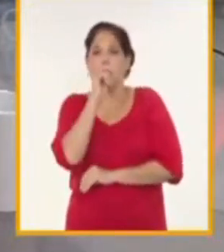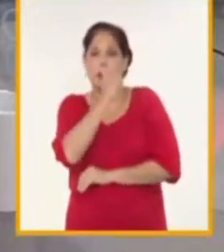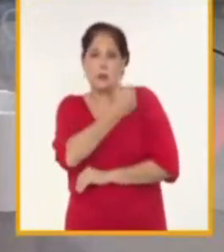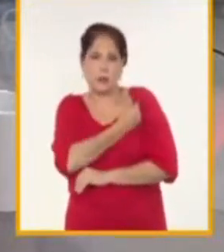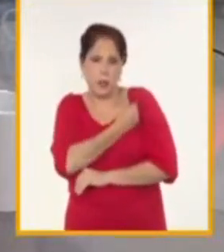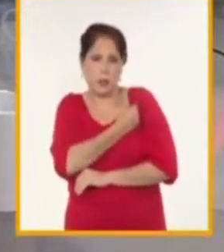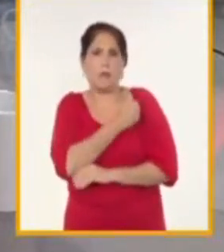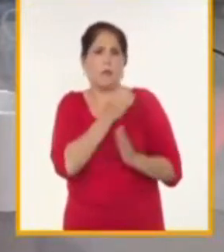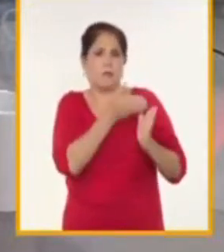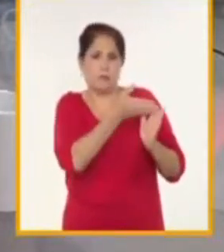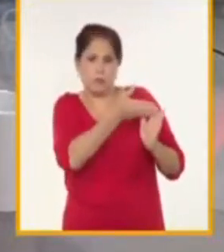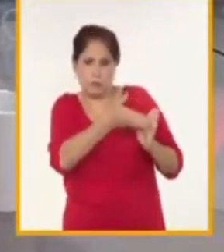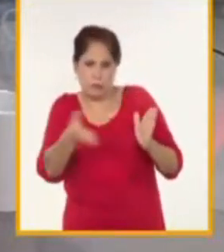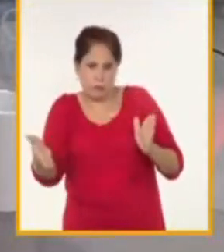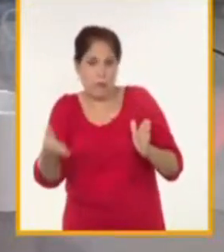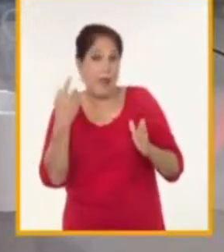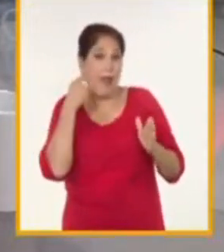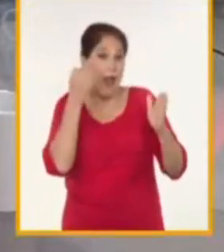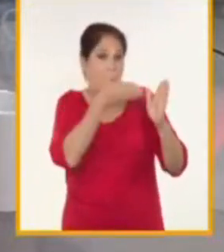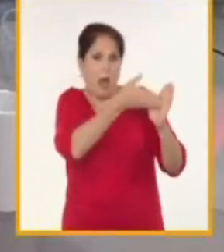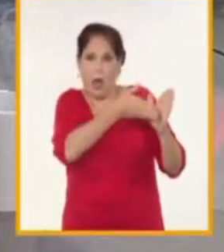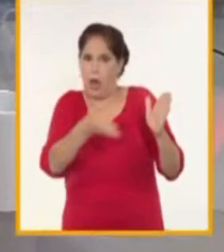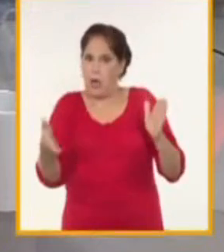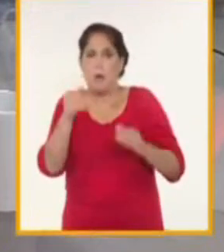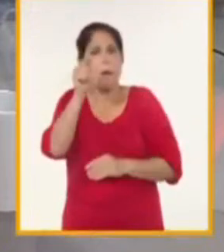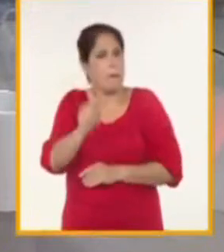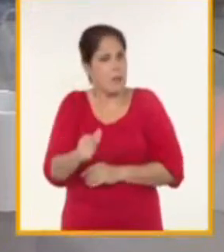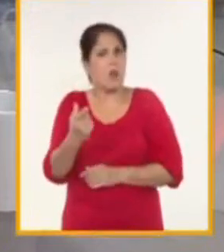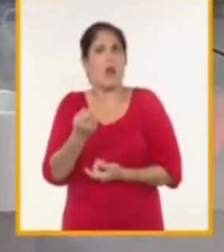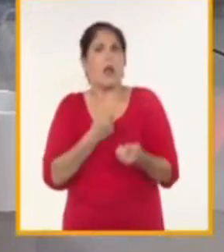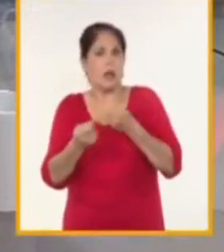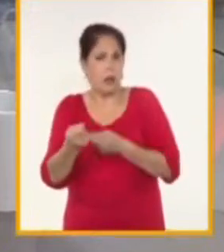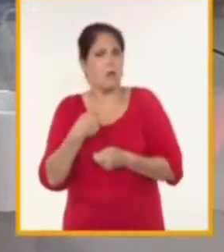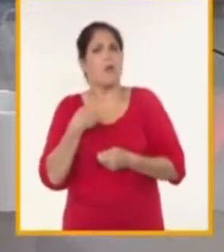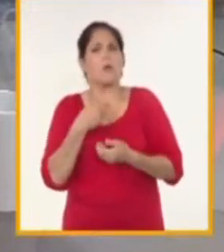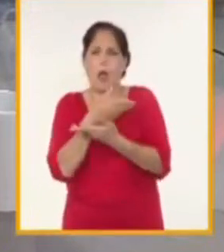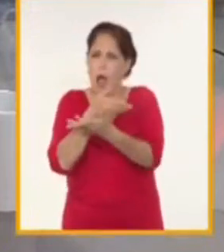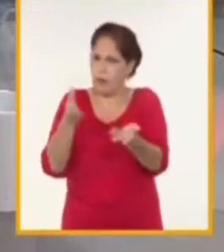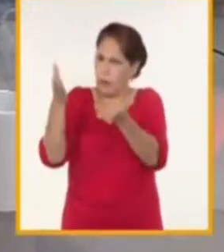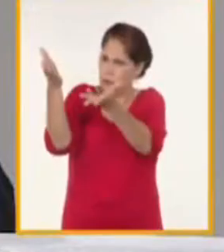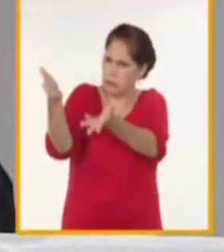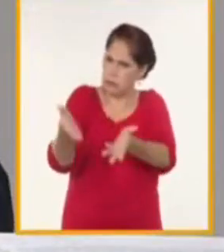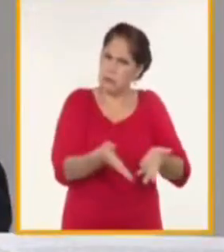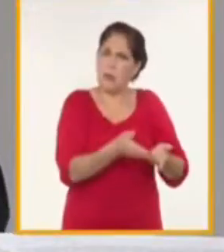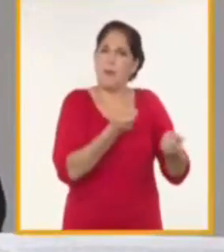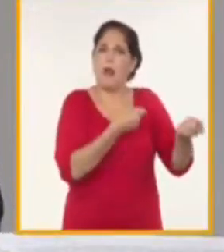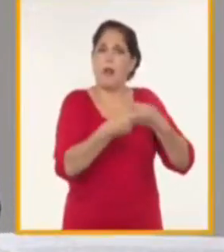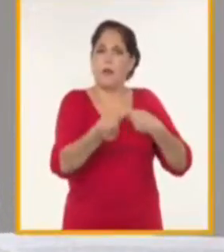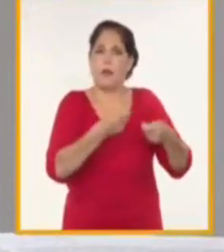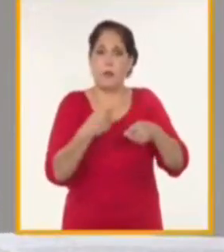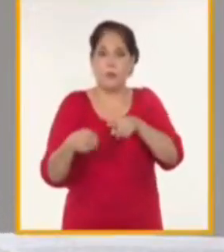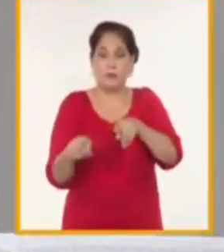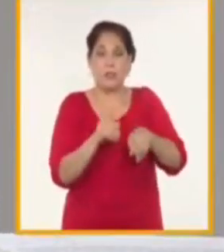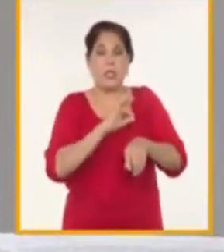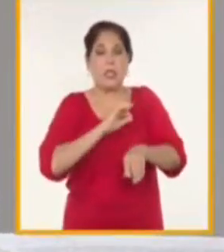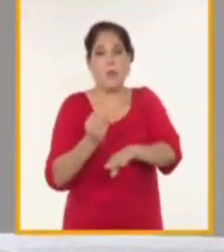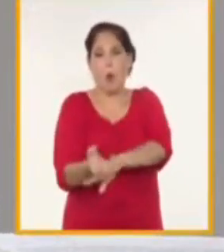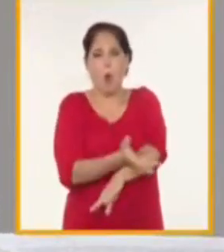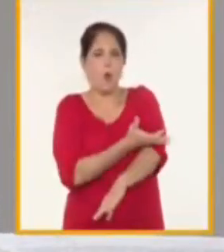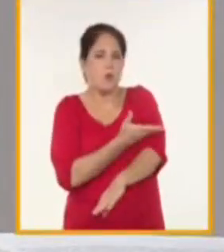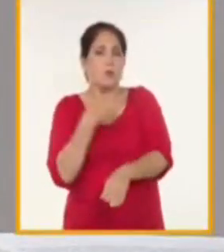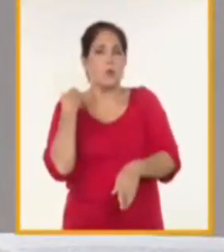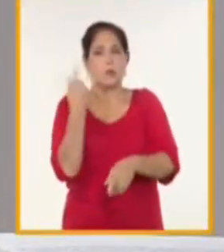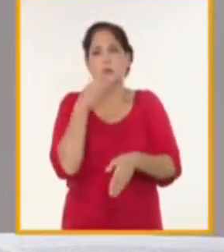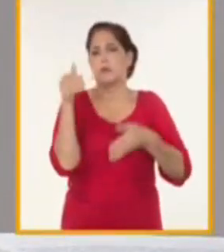capacidad operacional de todos nuestros clientes y de todos nuestros proveedores con orgullo participamos en